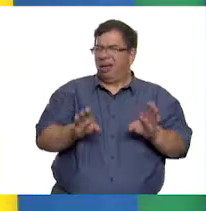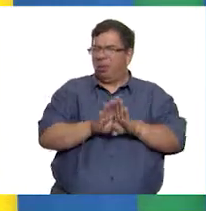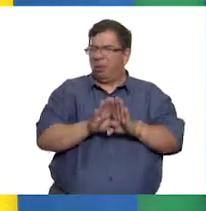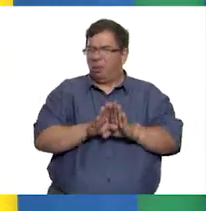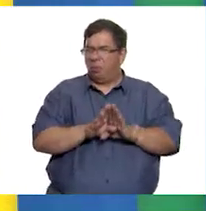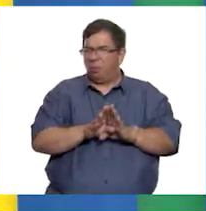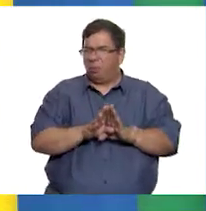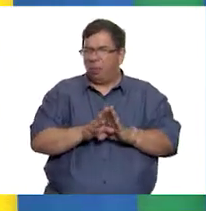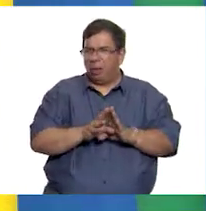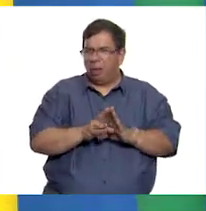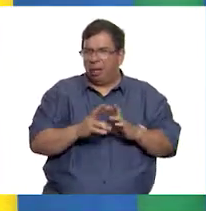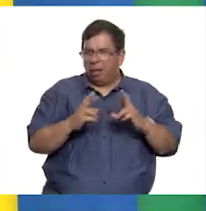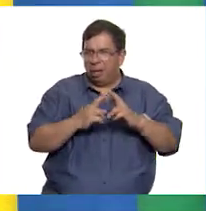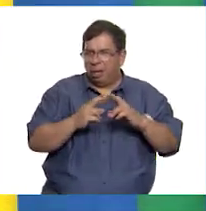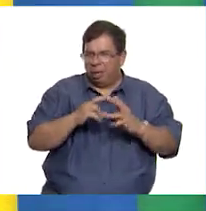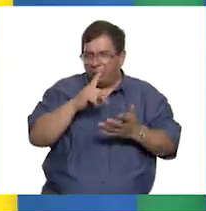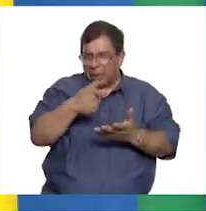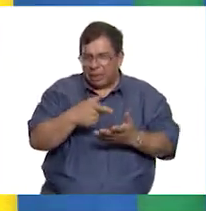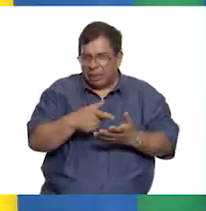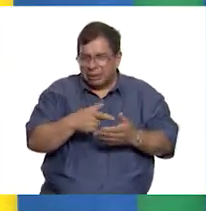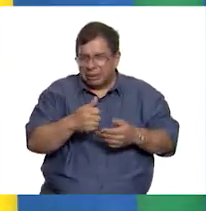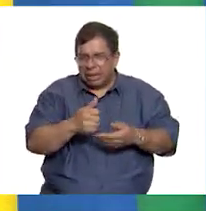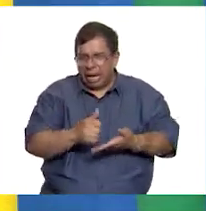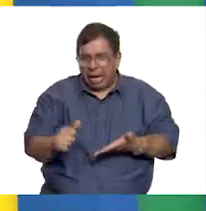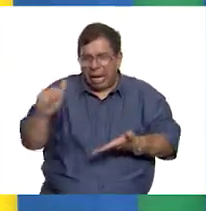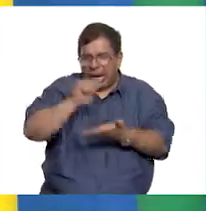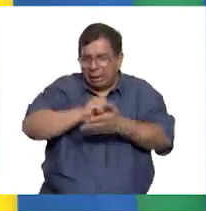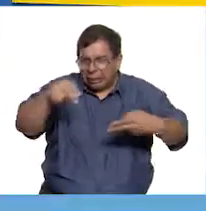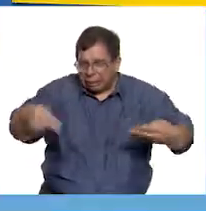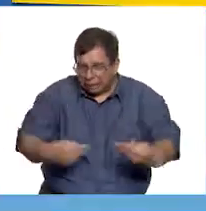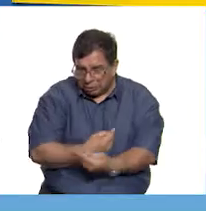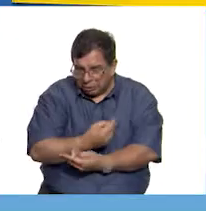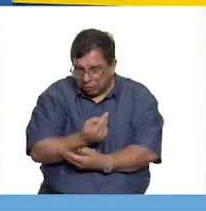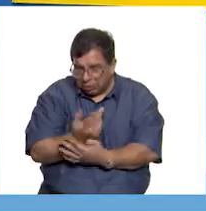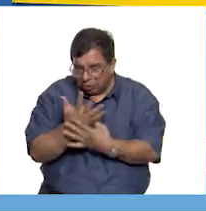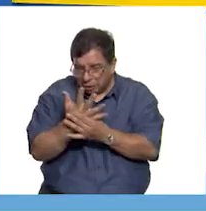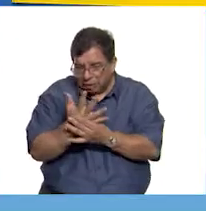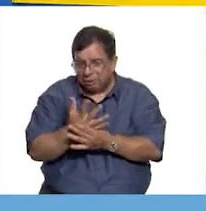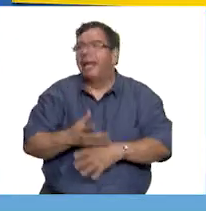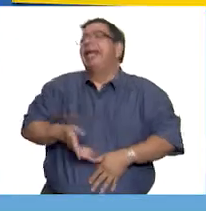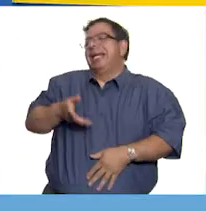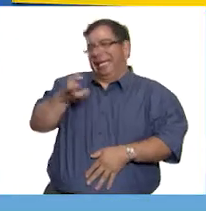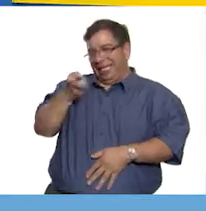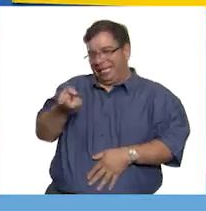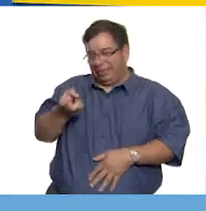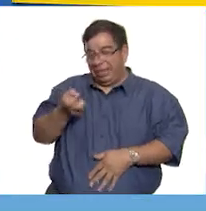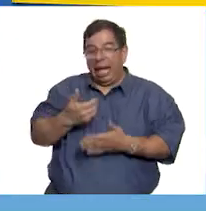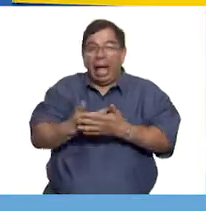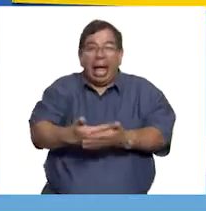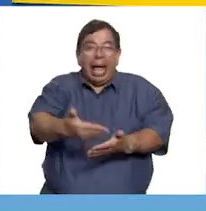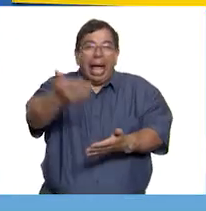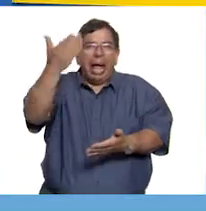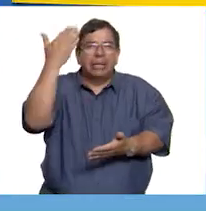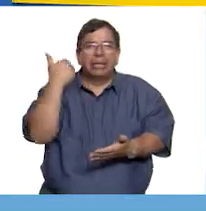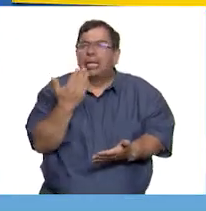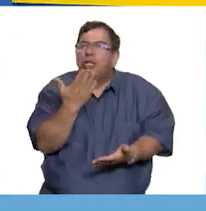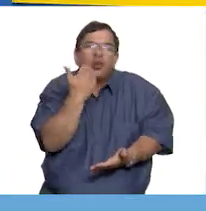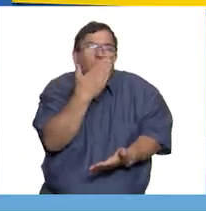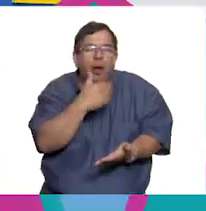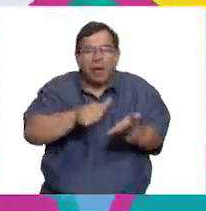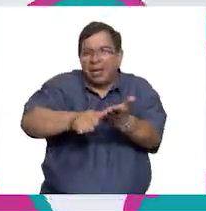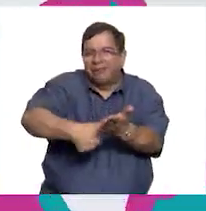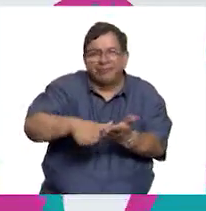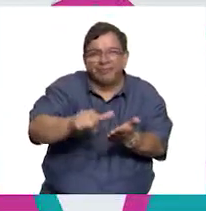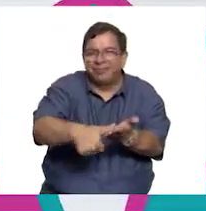iglesia era la que hacía las actas de nacimiento en esa época. Exacto. En aquellos tiempos no existía el